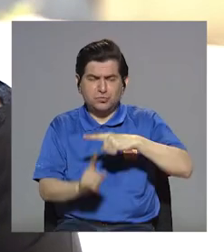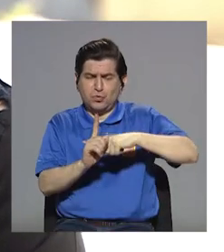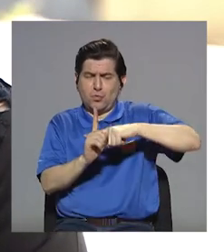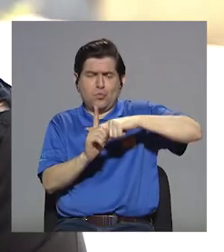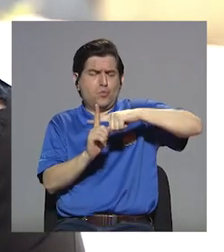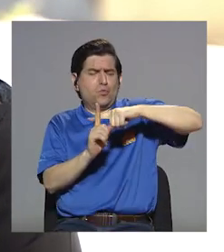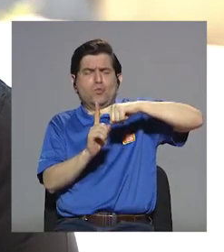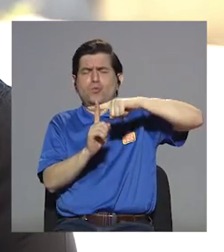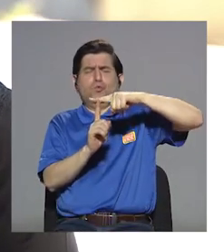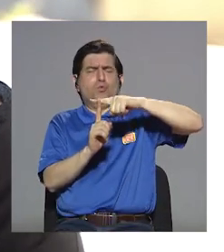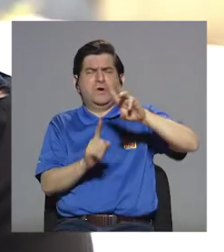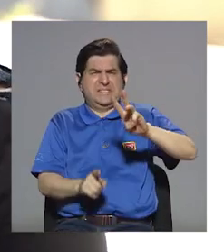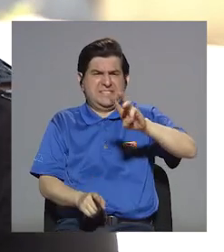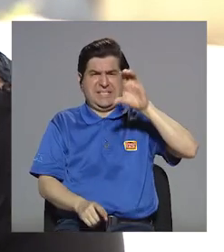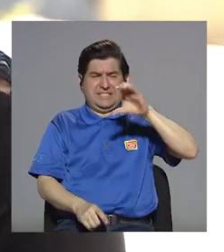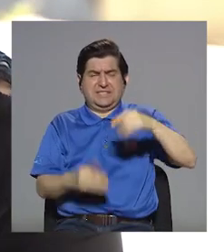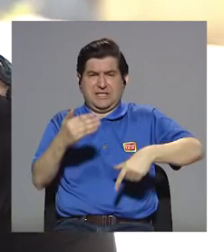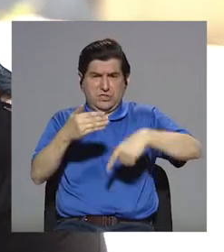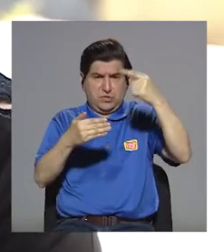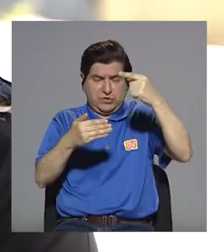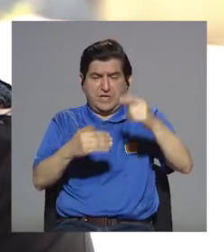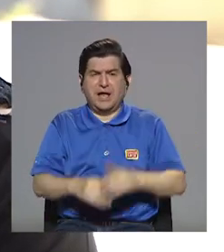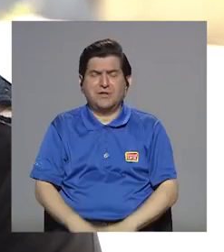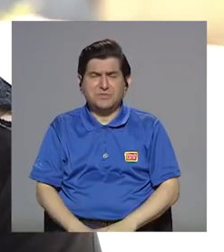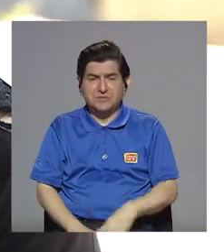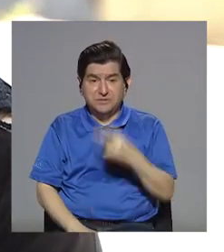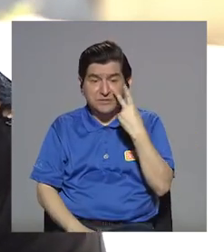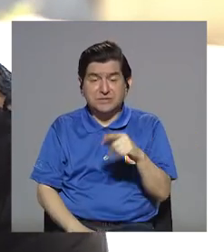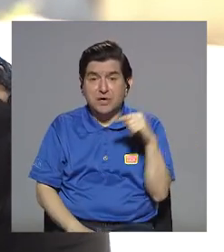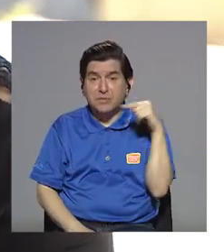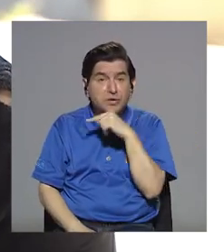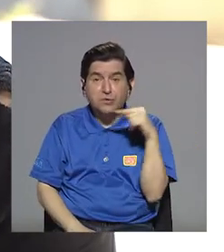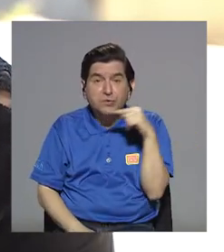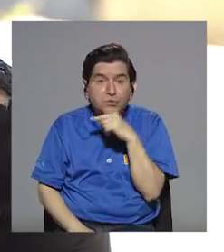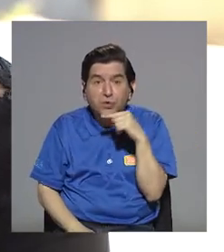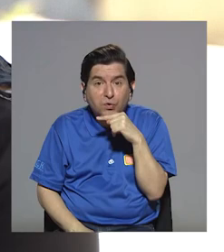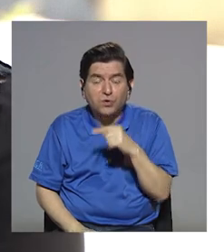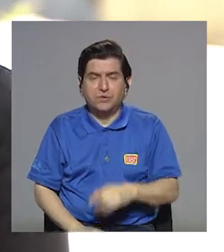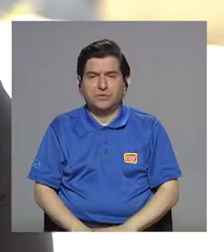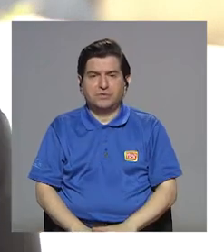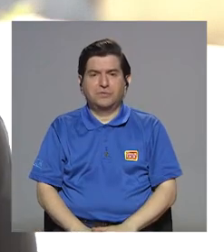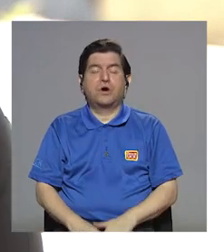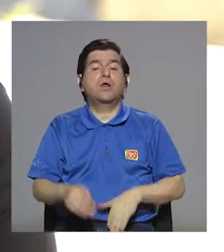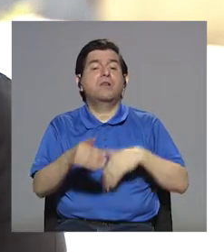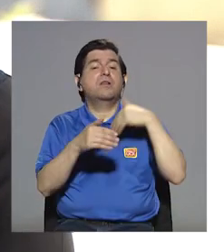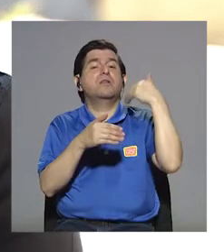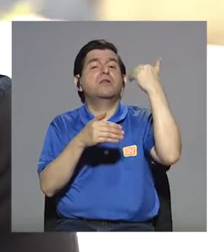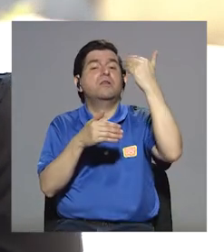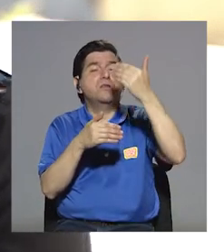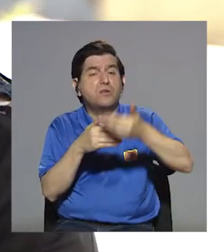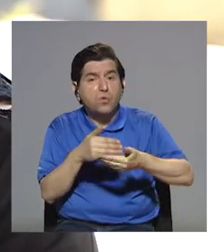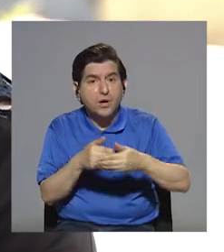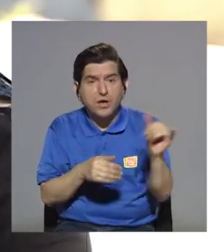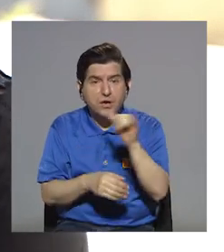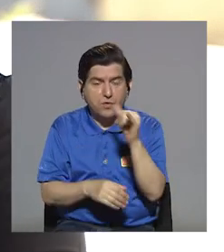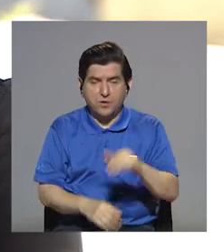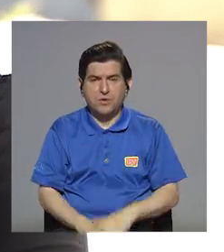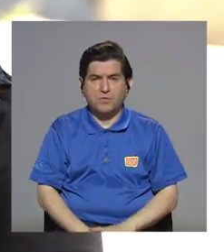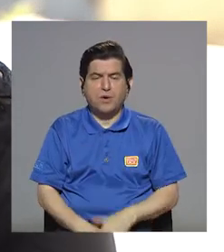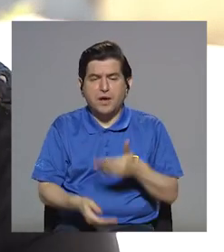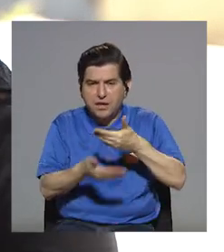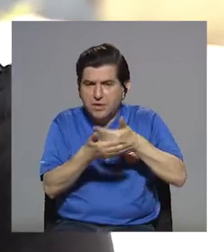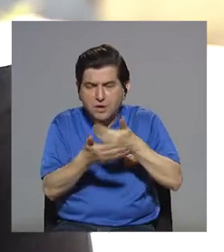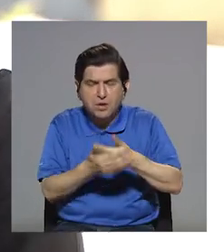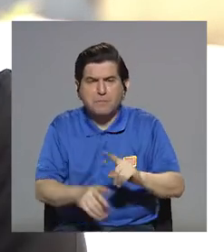estoy diciendo que son 600 grados, de hecho se ve rojo, rojo, rojo, ¿verdad? Eso es llevar a cenizas. Y después, igual que hicimos en humedad, por